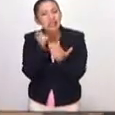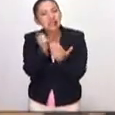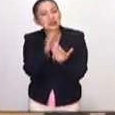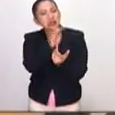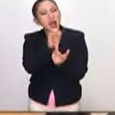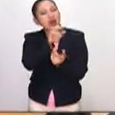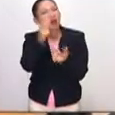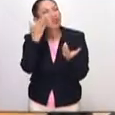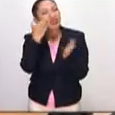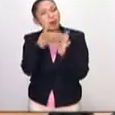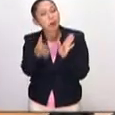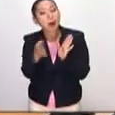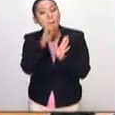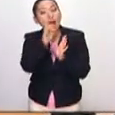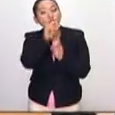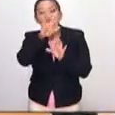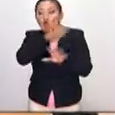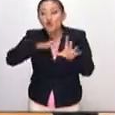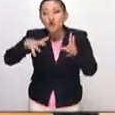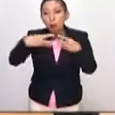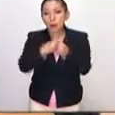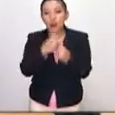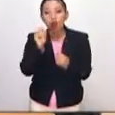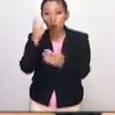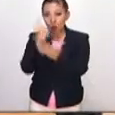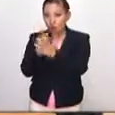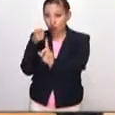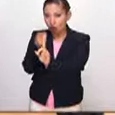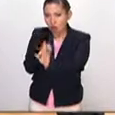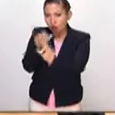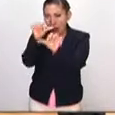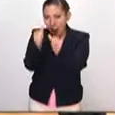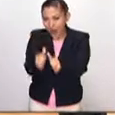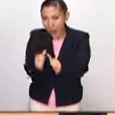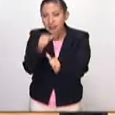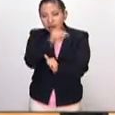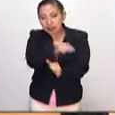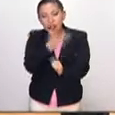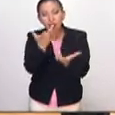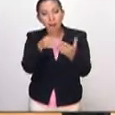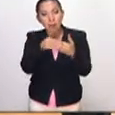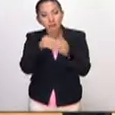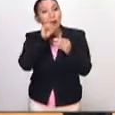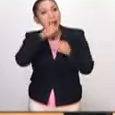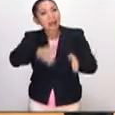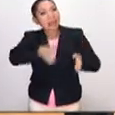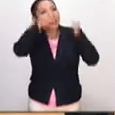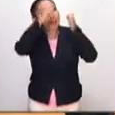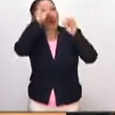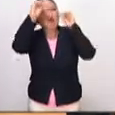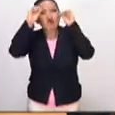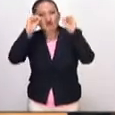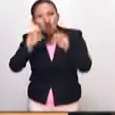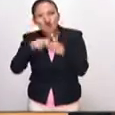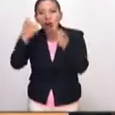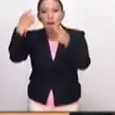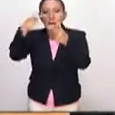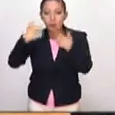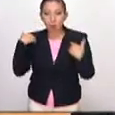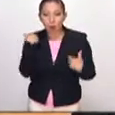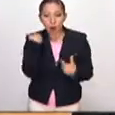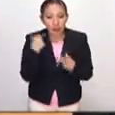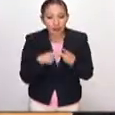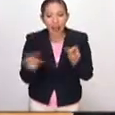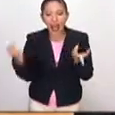con qué es el barroco, pero el barroco en su conjunto, no solo obviamente en el arte plástico, plástico, en la arquitectura, en la